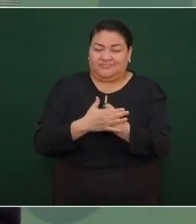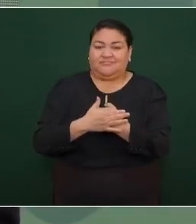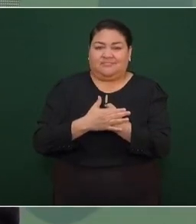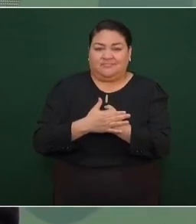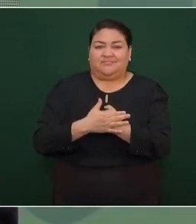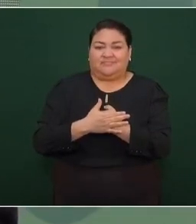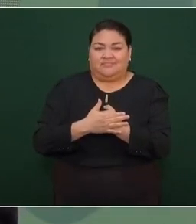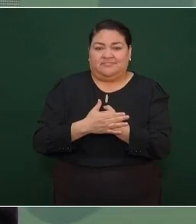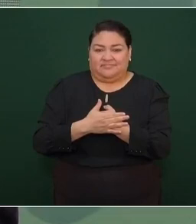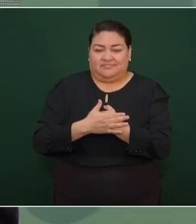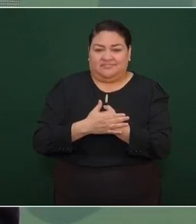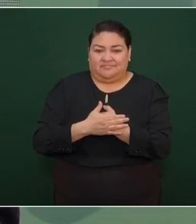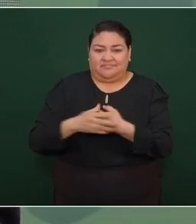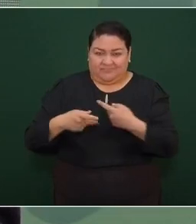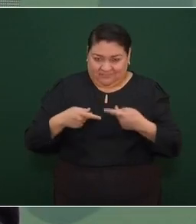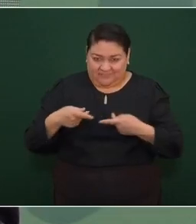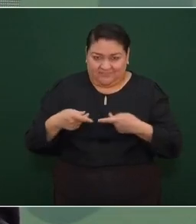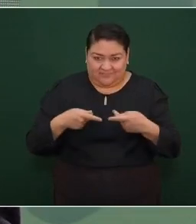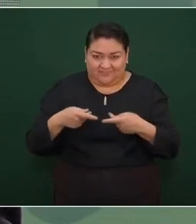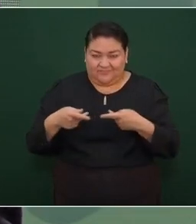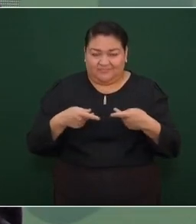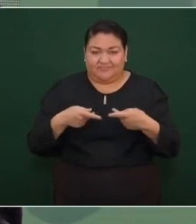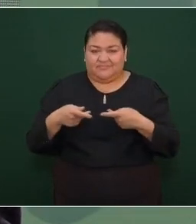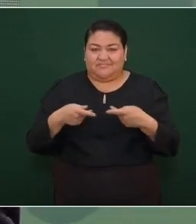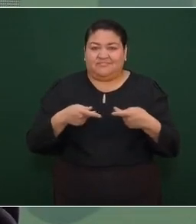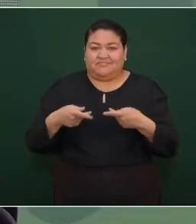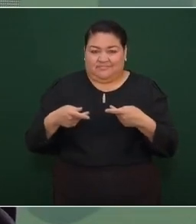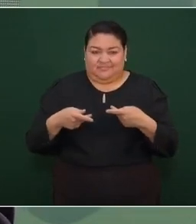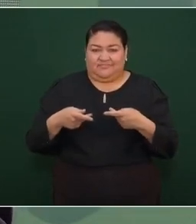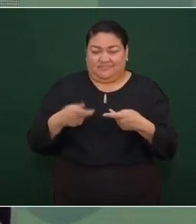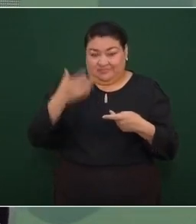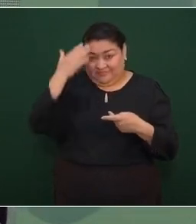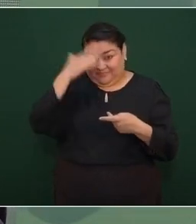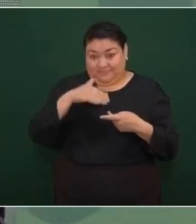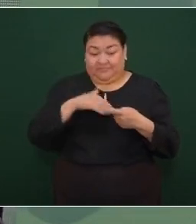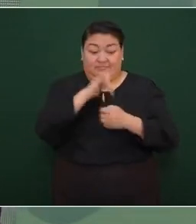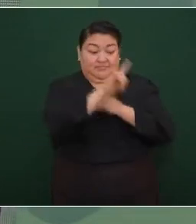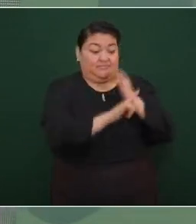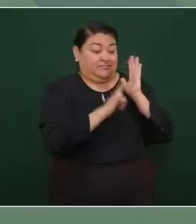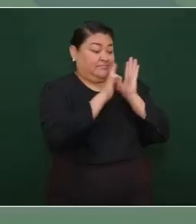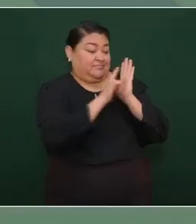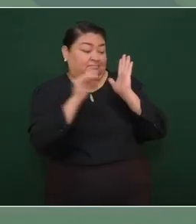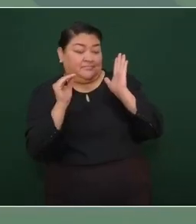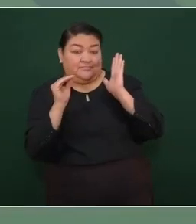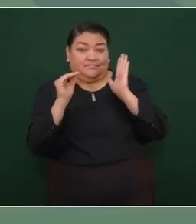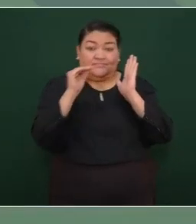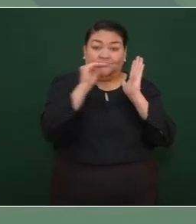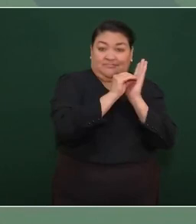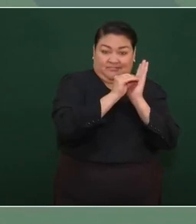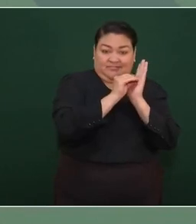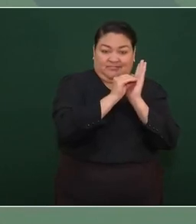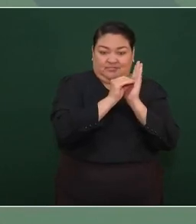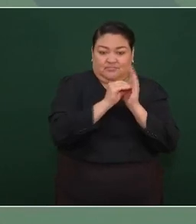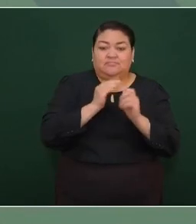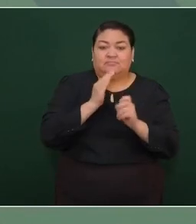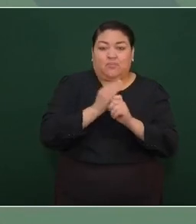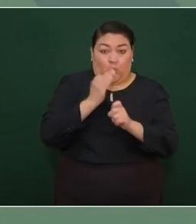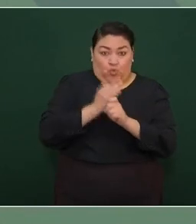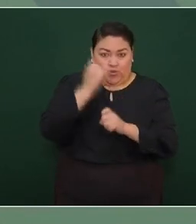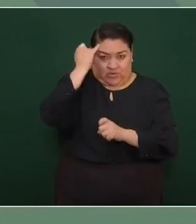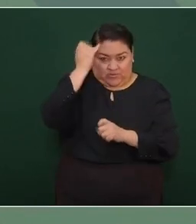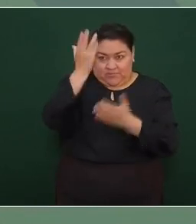a elevar a rango constitucional estoy presentando una